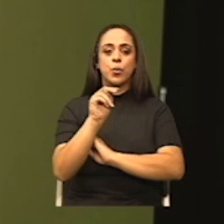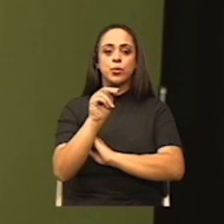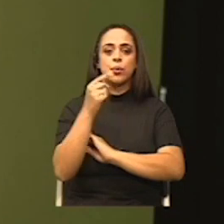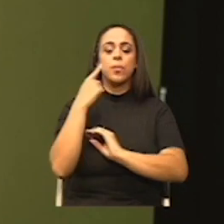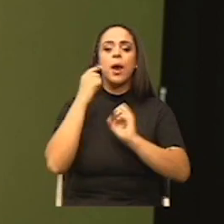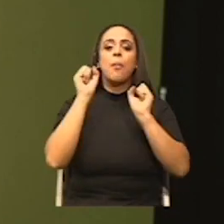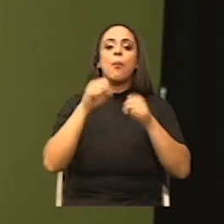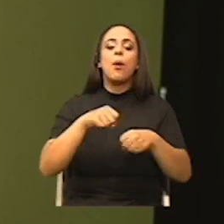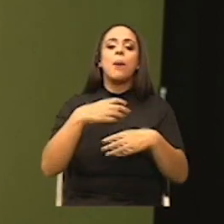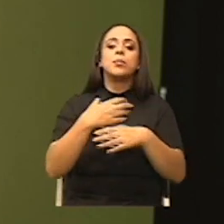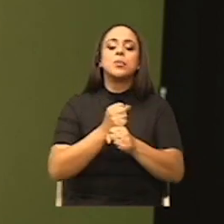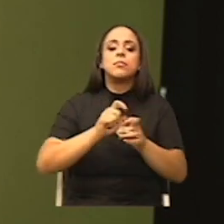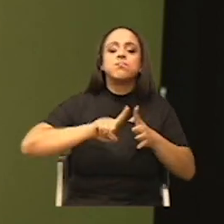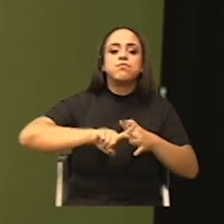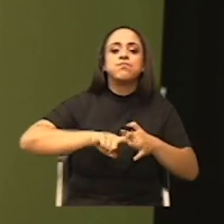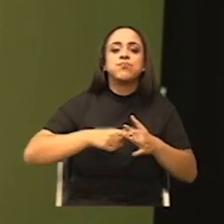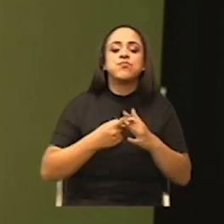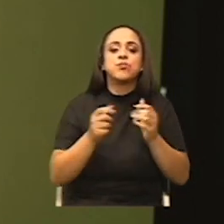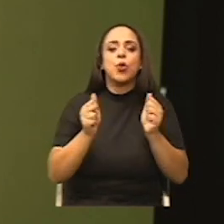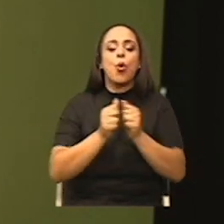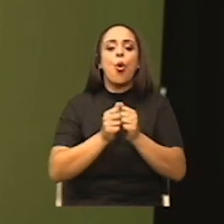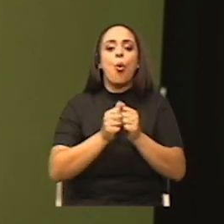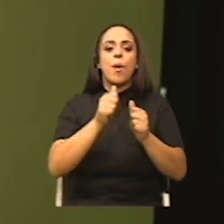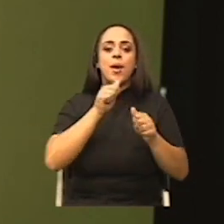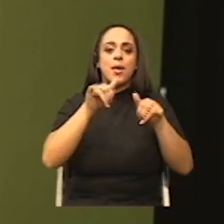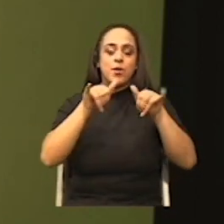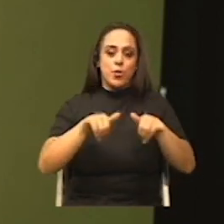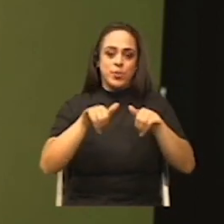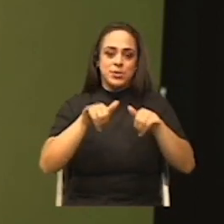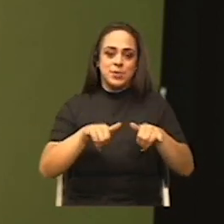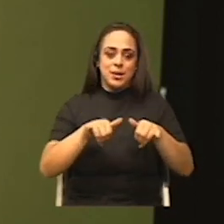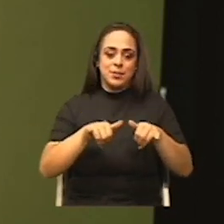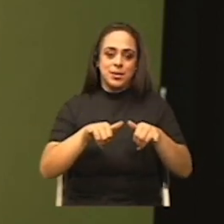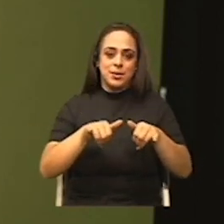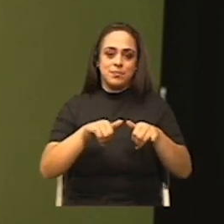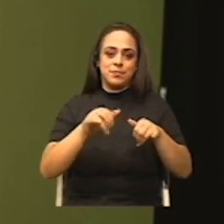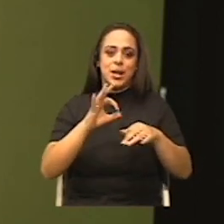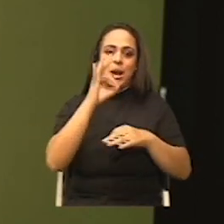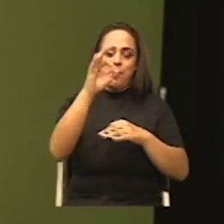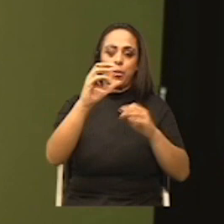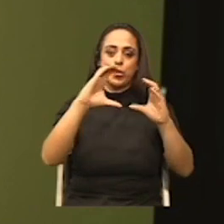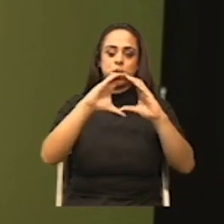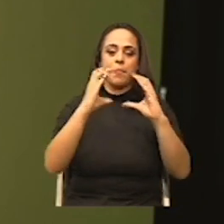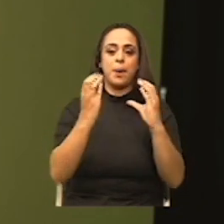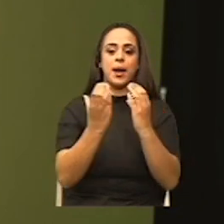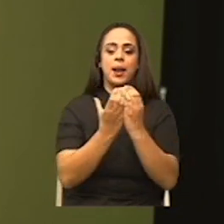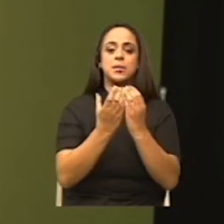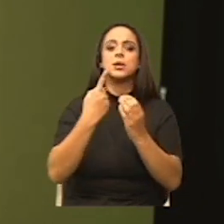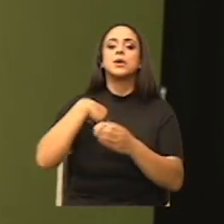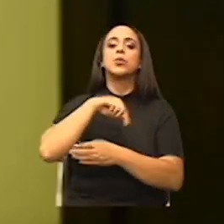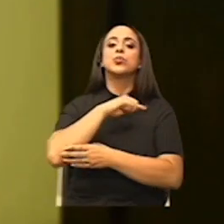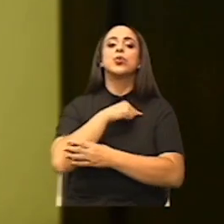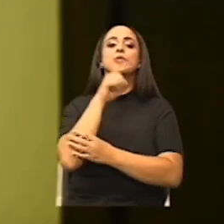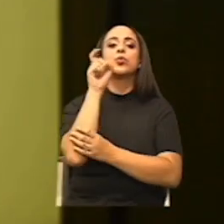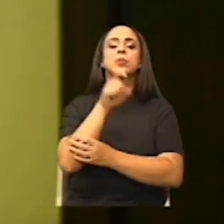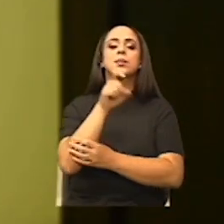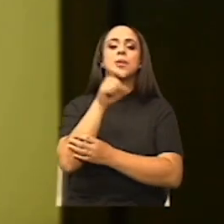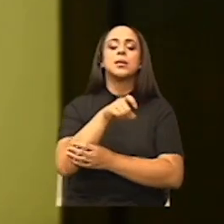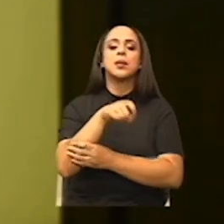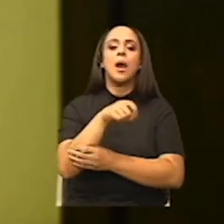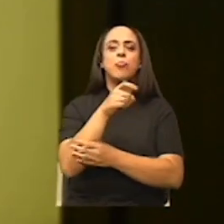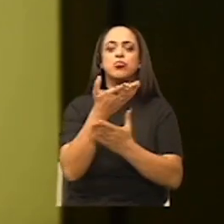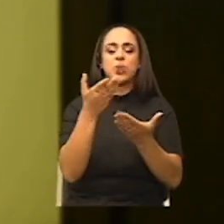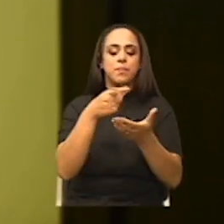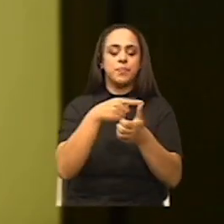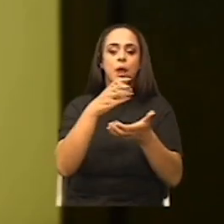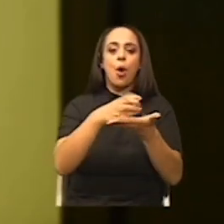en los principios de la hidrostática que estaremos desarrollando en la próxima clase. Así que necesitamos una botella de